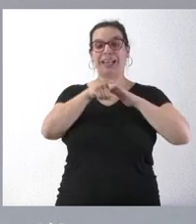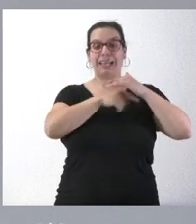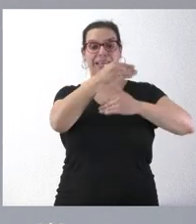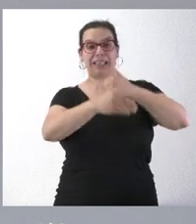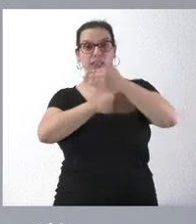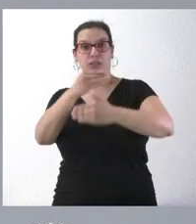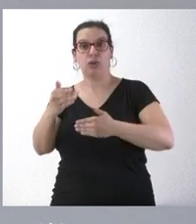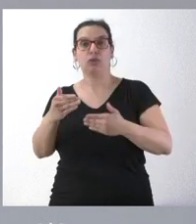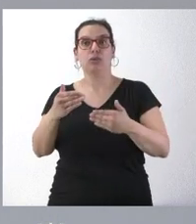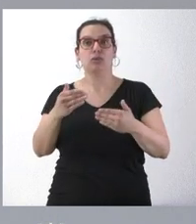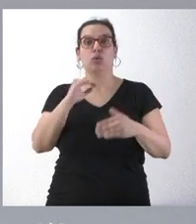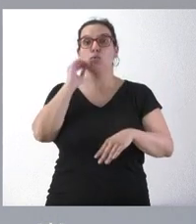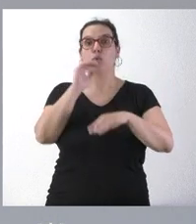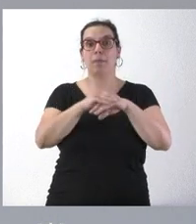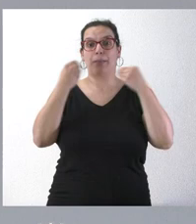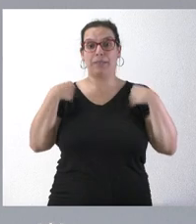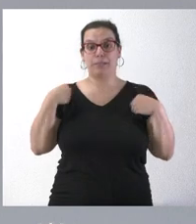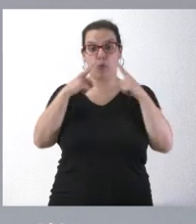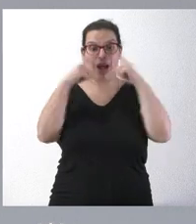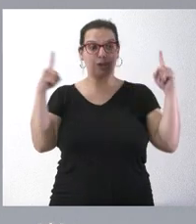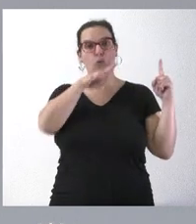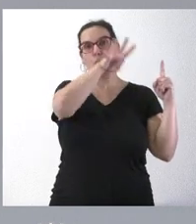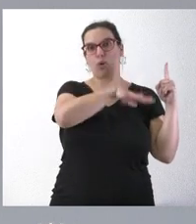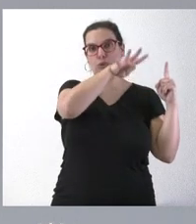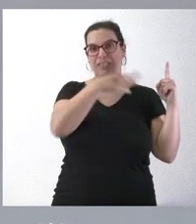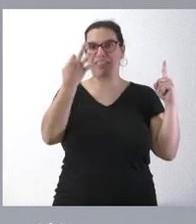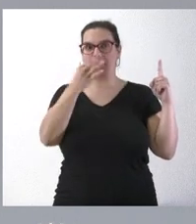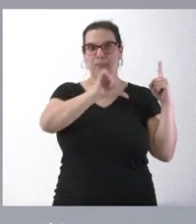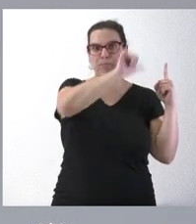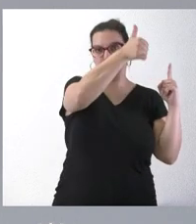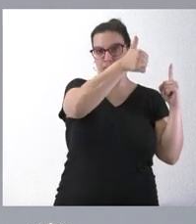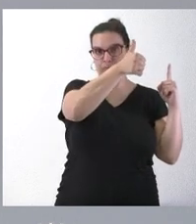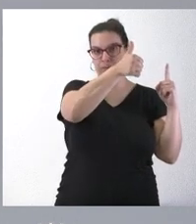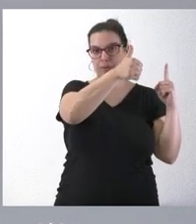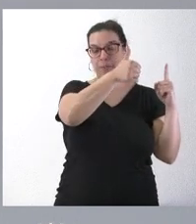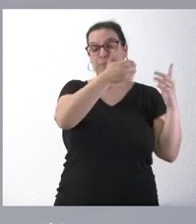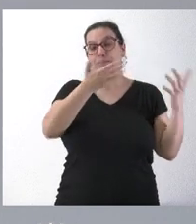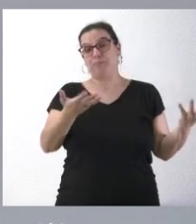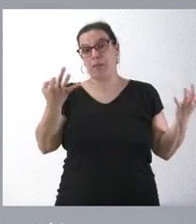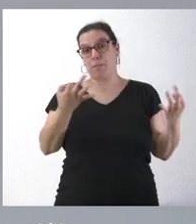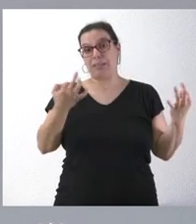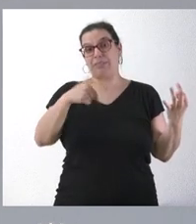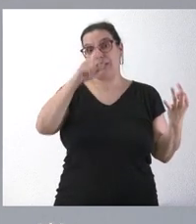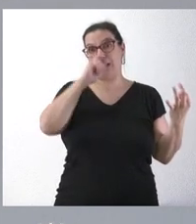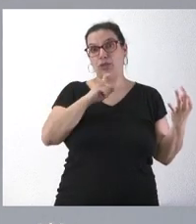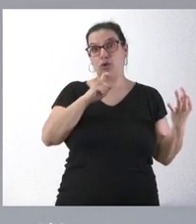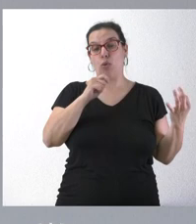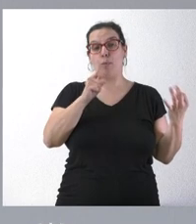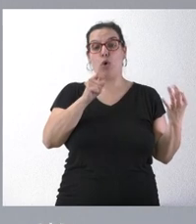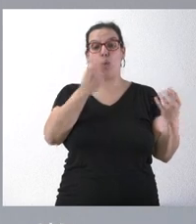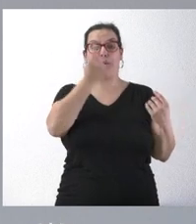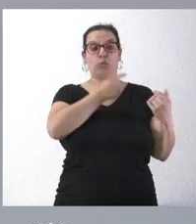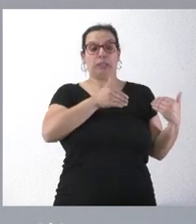cumplido necesariamente dentro de los cuatro primeros meses del año presupuestario. Sin embargo, este año, como hemos estado en prórroga